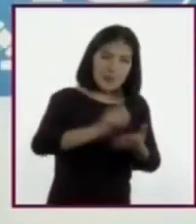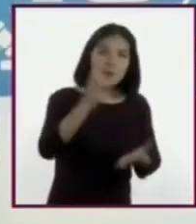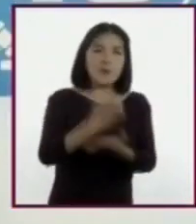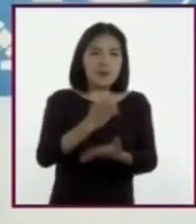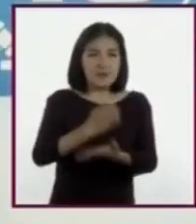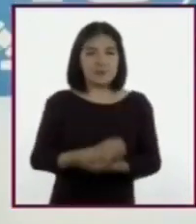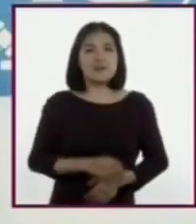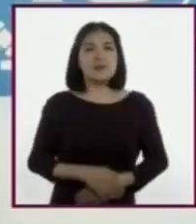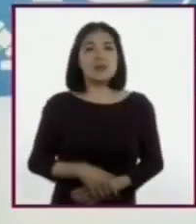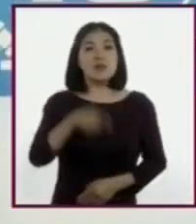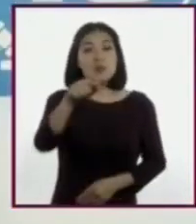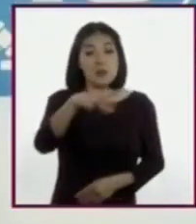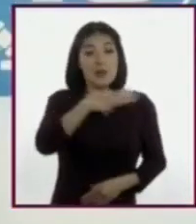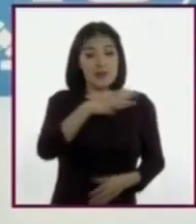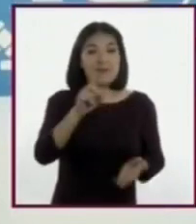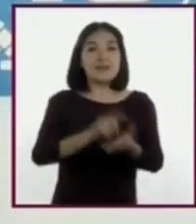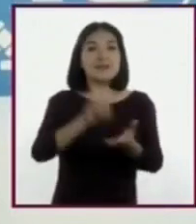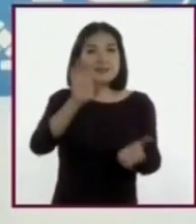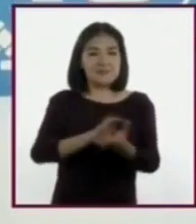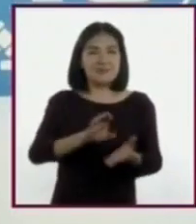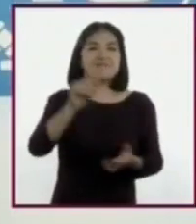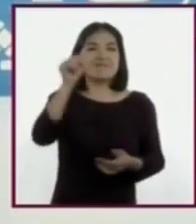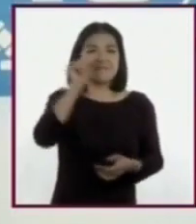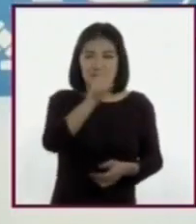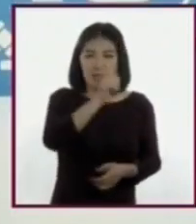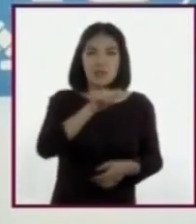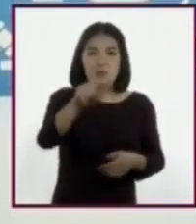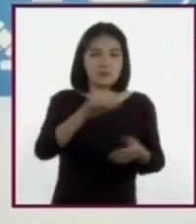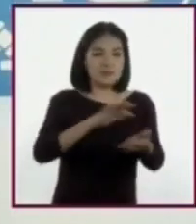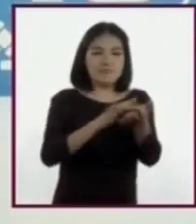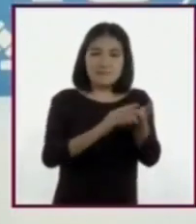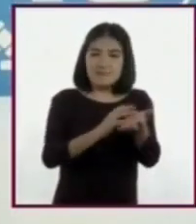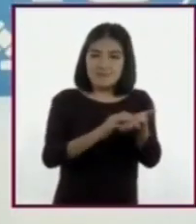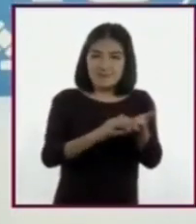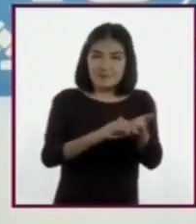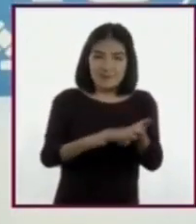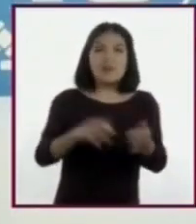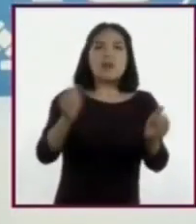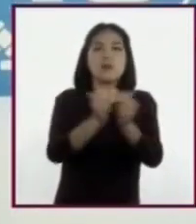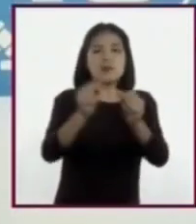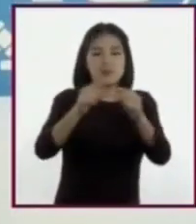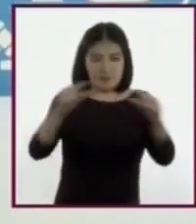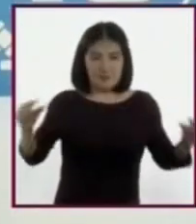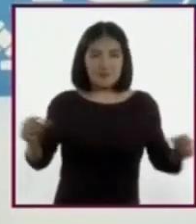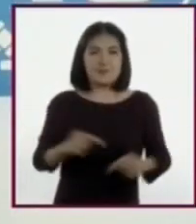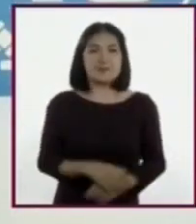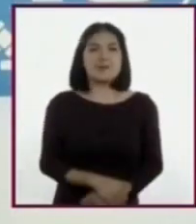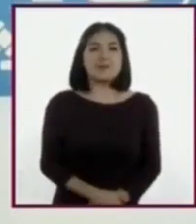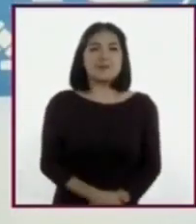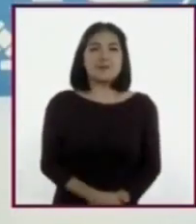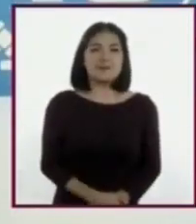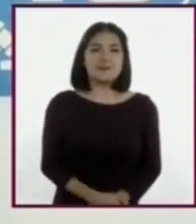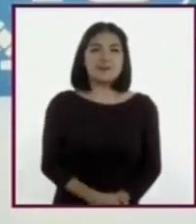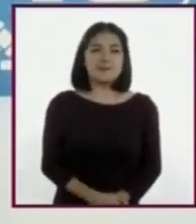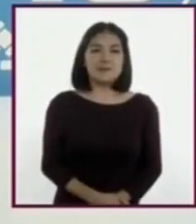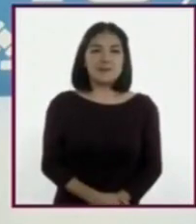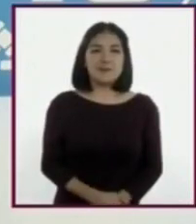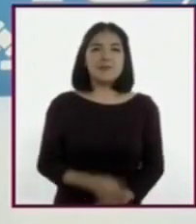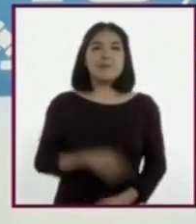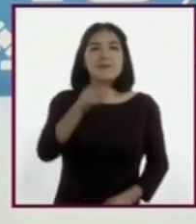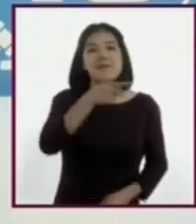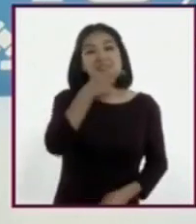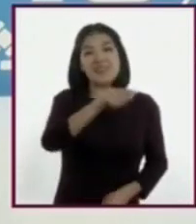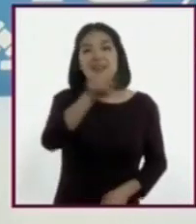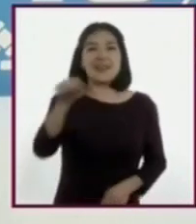Si tienen discapacidad visual, preparen sus hojas ledger, punzón y regleta. Dice un refrán